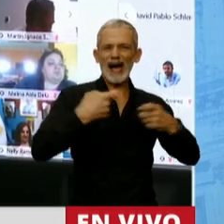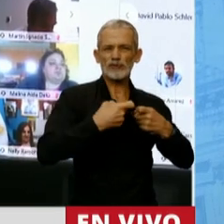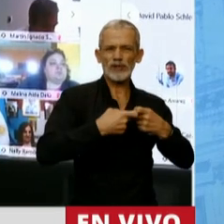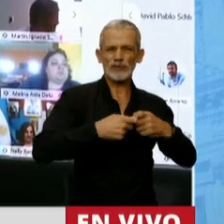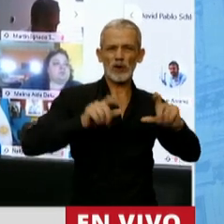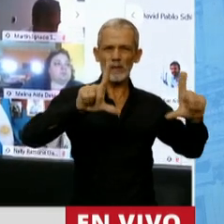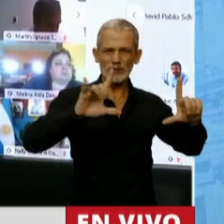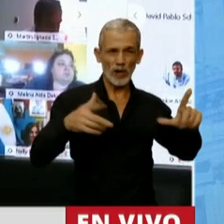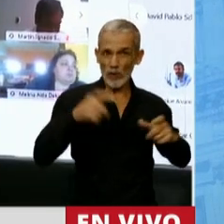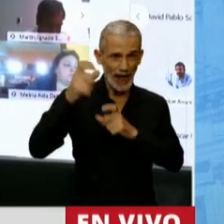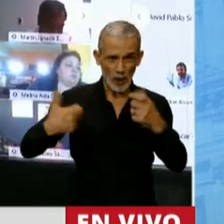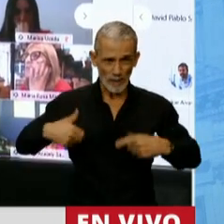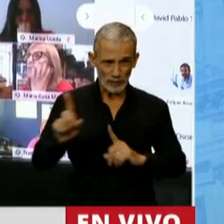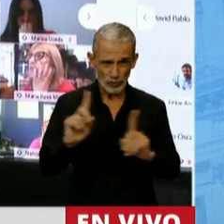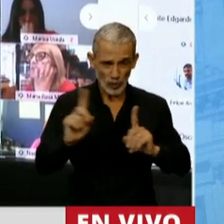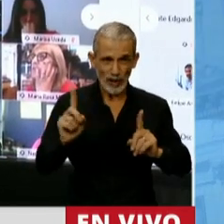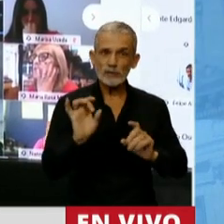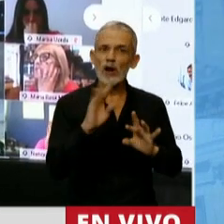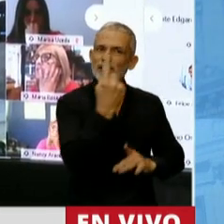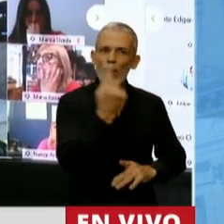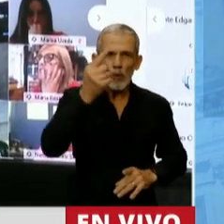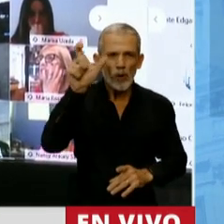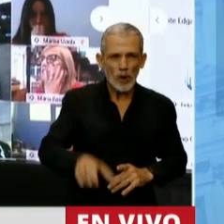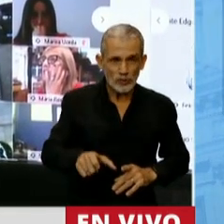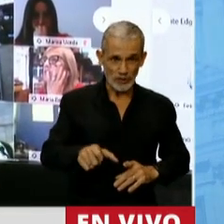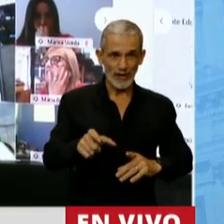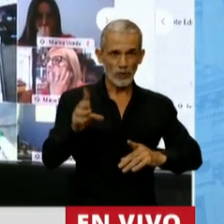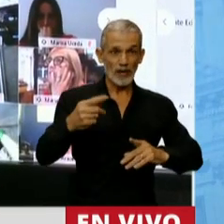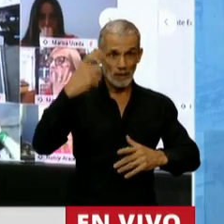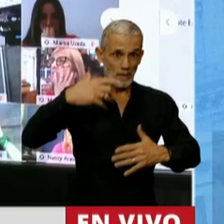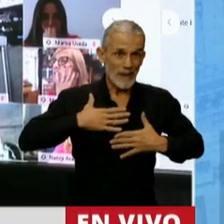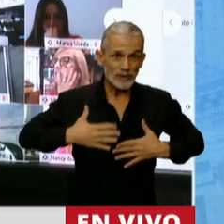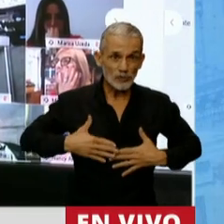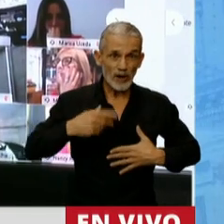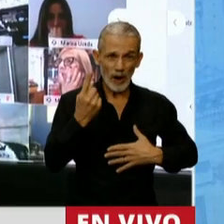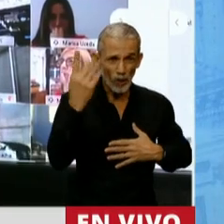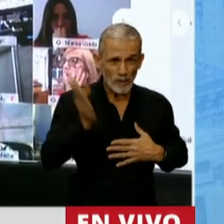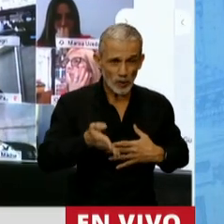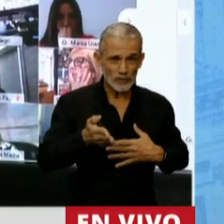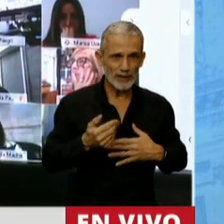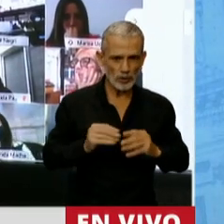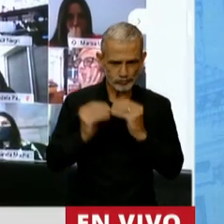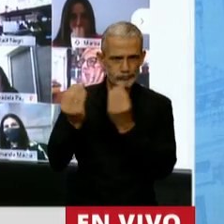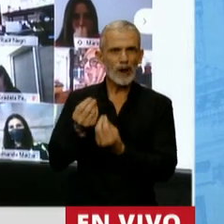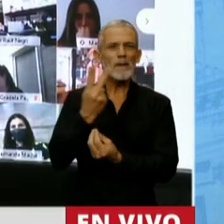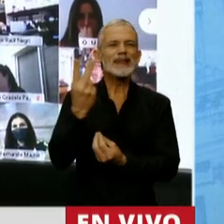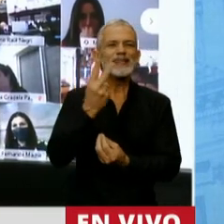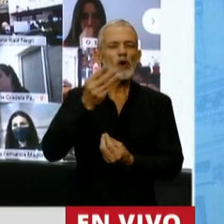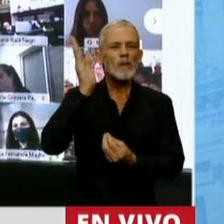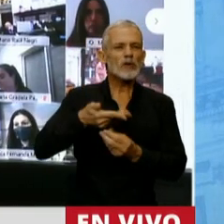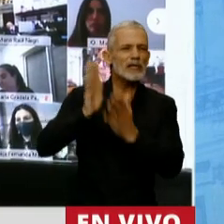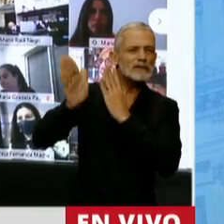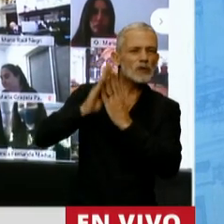De igual forma, tan solo el 1% de las personas humanas dieron cuenta del 22% de la fuga de